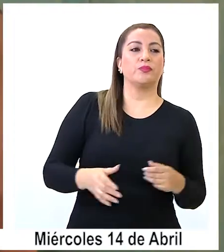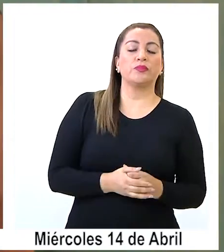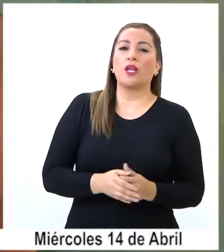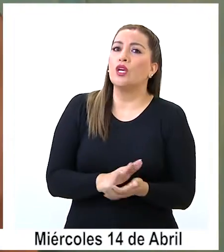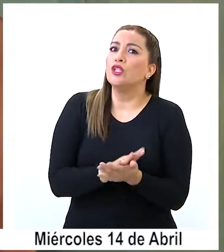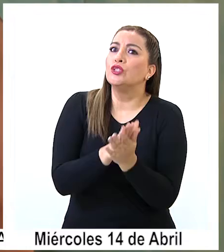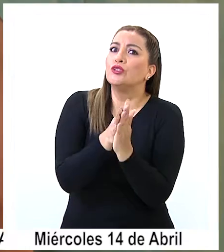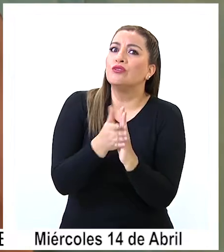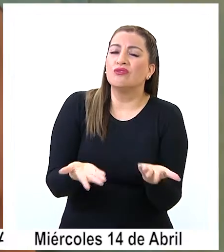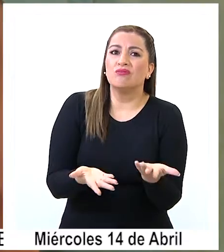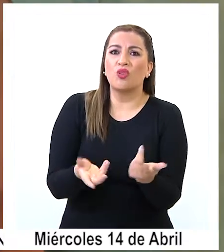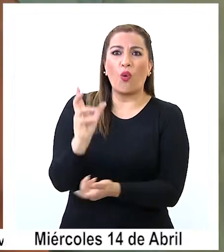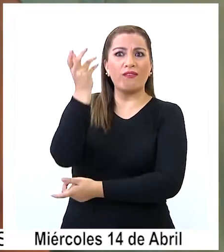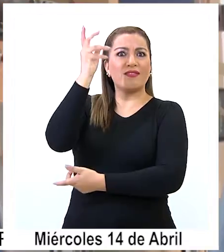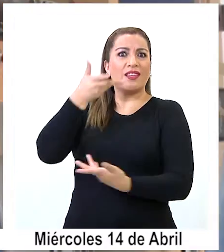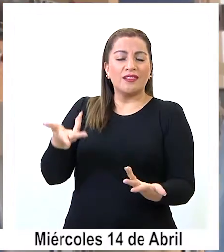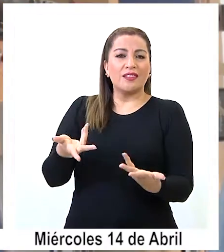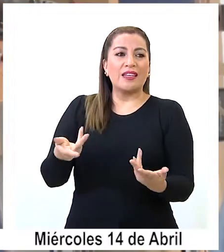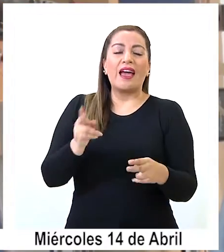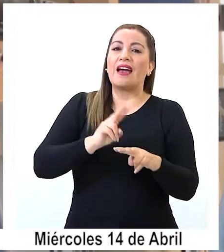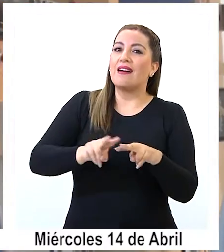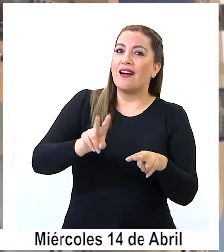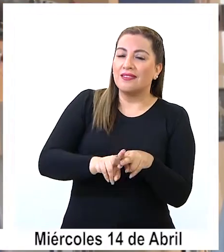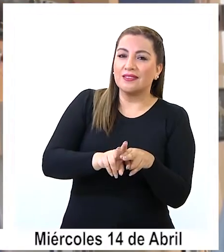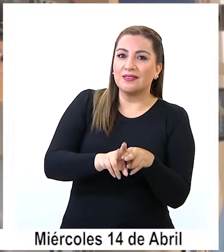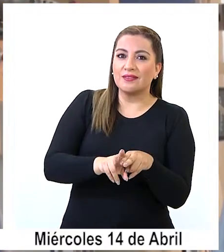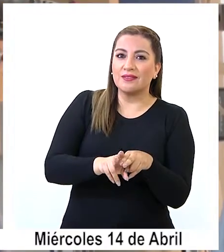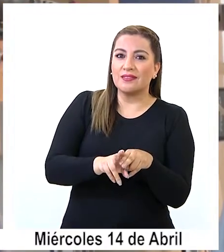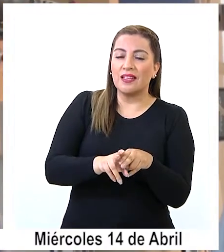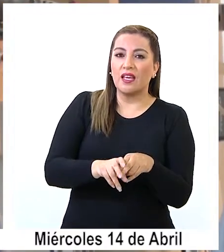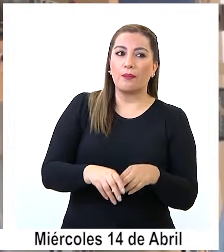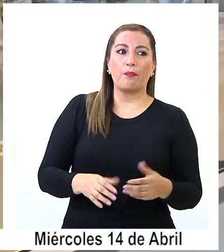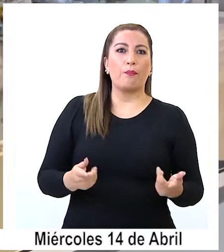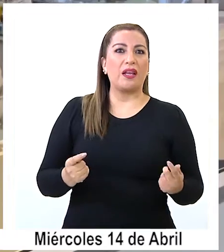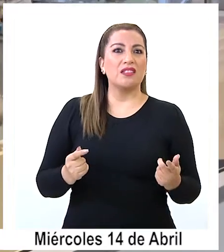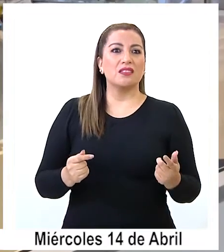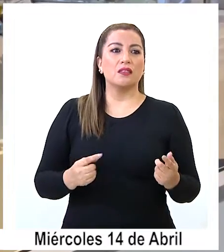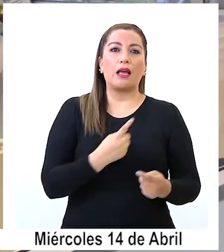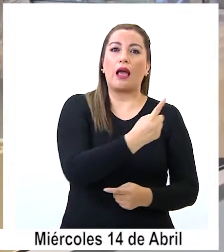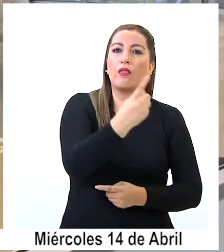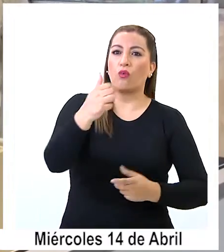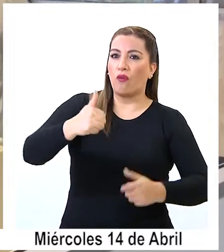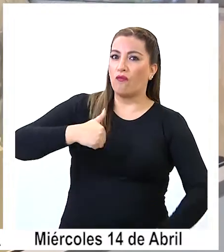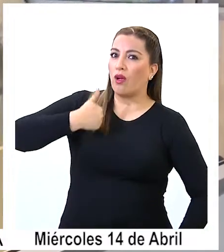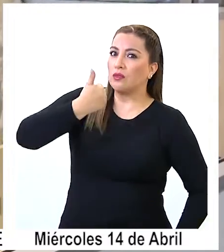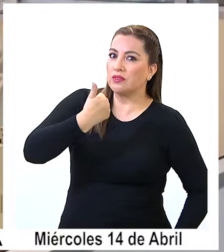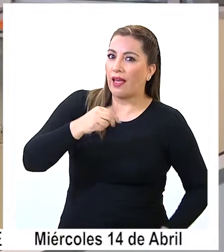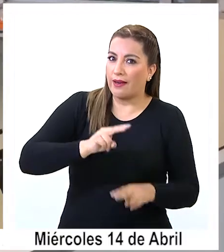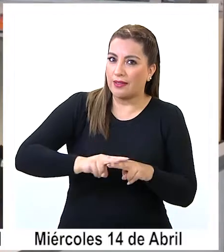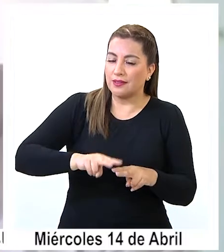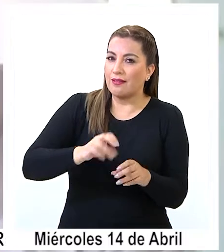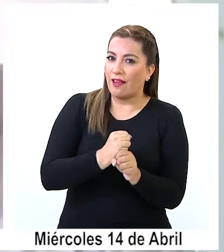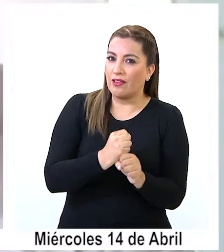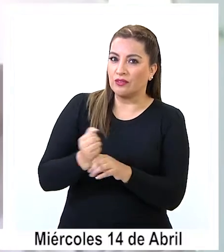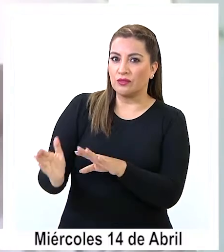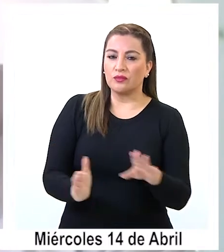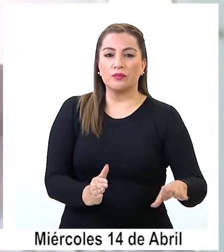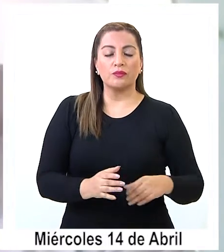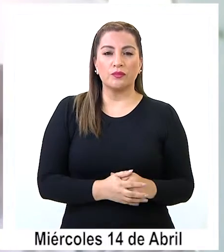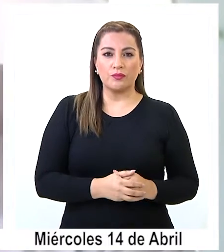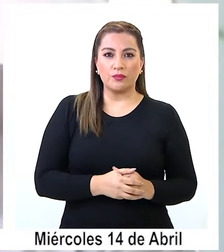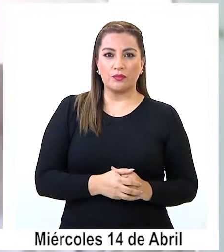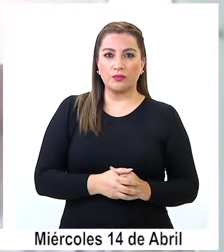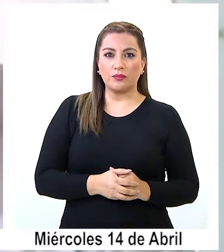pierde todo sentido lógico y se basa, más bien, en una suerte de voluntarismo. En razón a